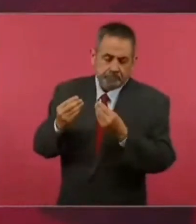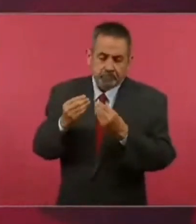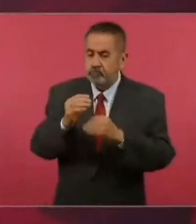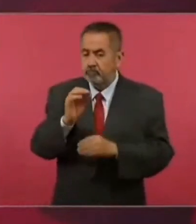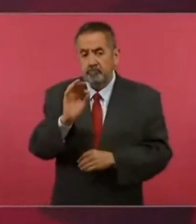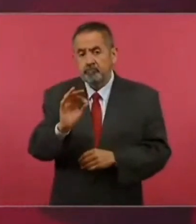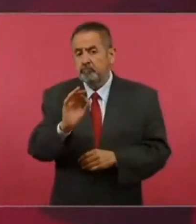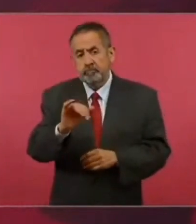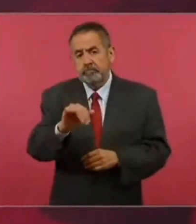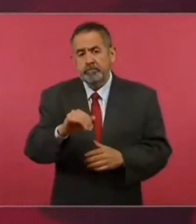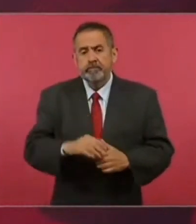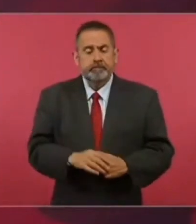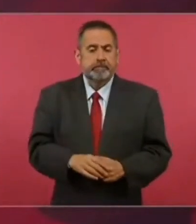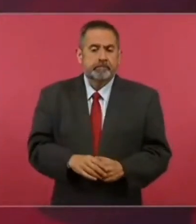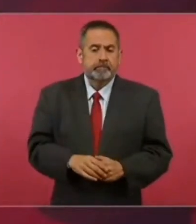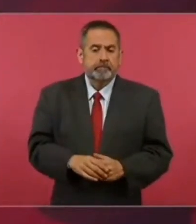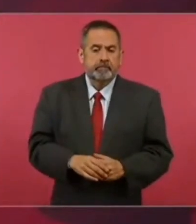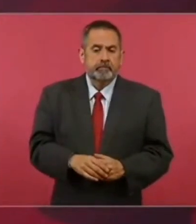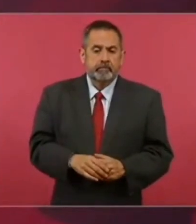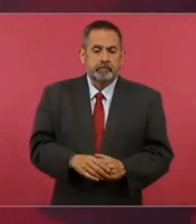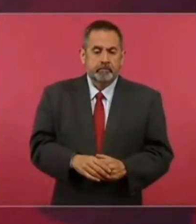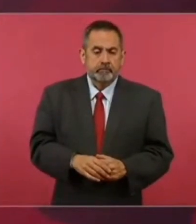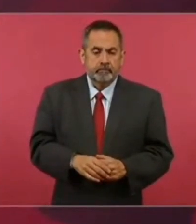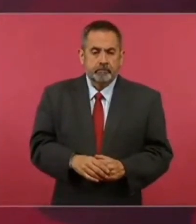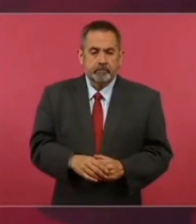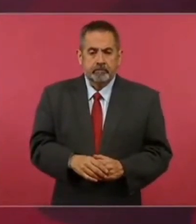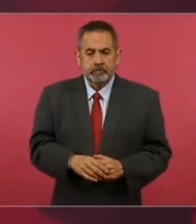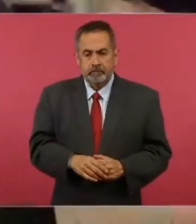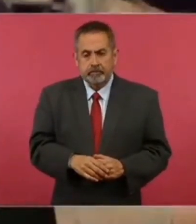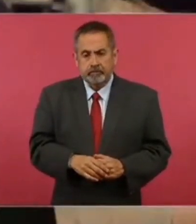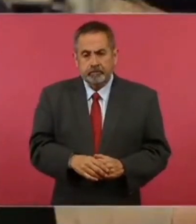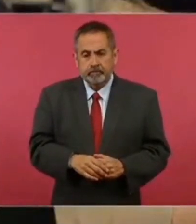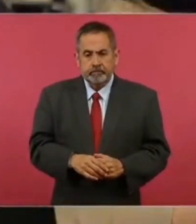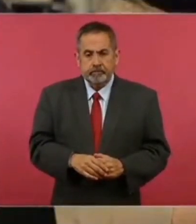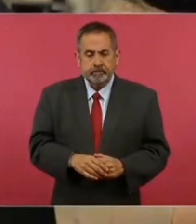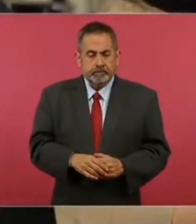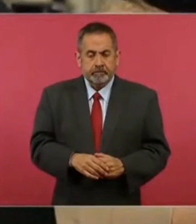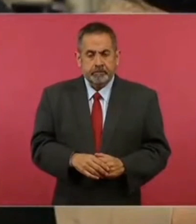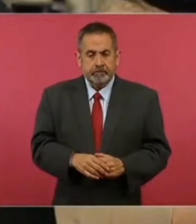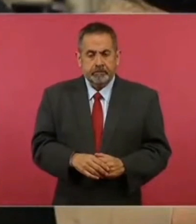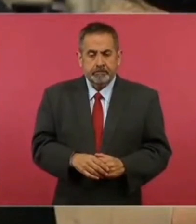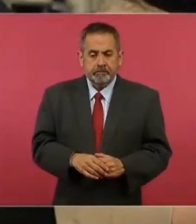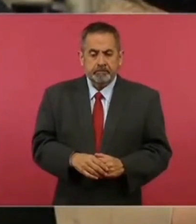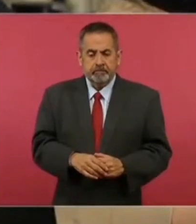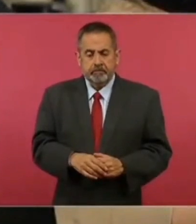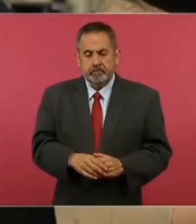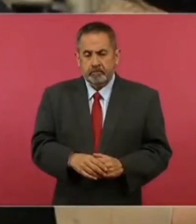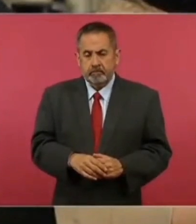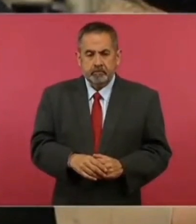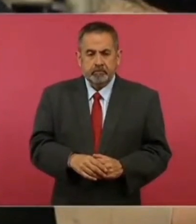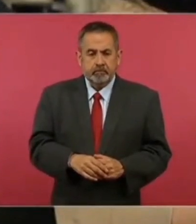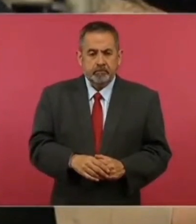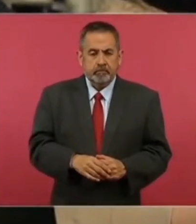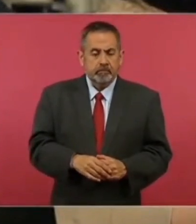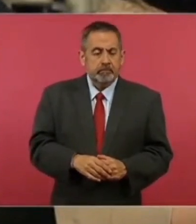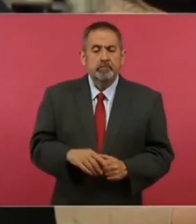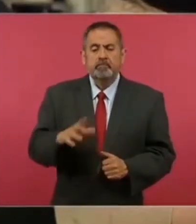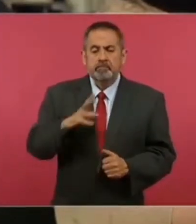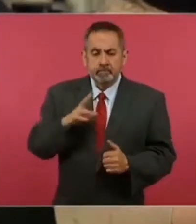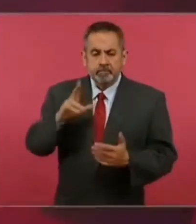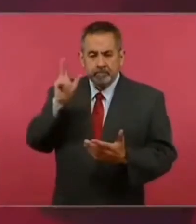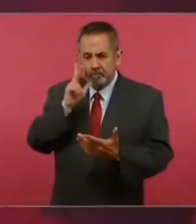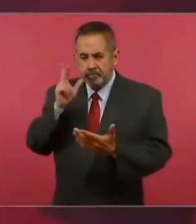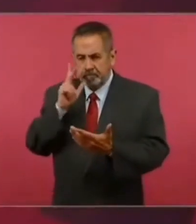Se tienen ya elementos de pruebas,